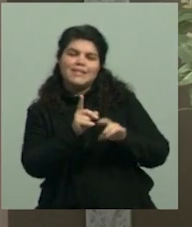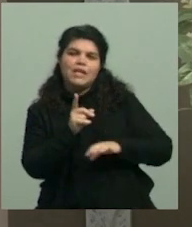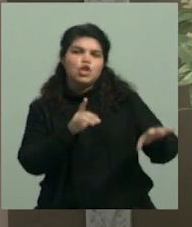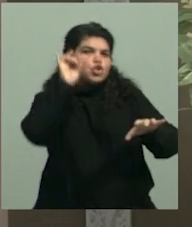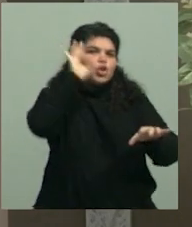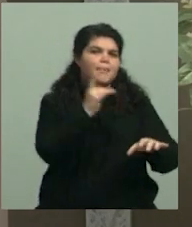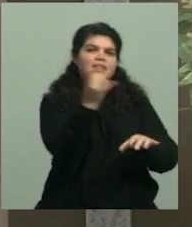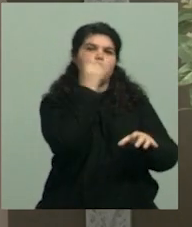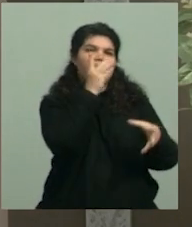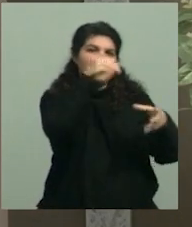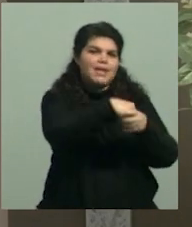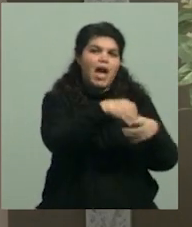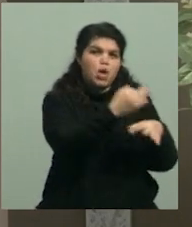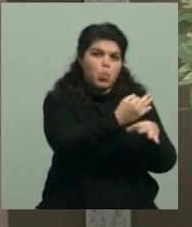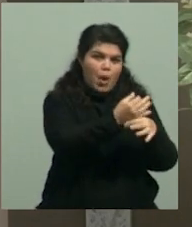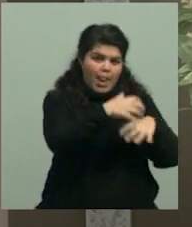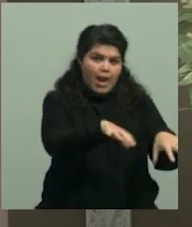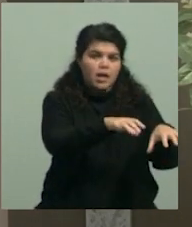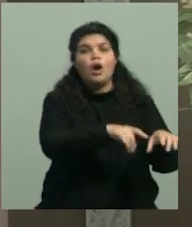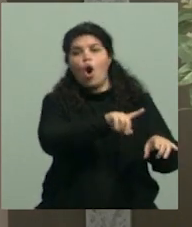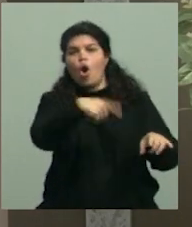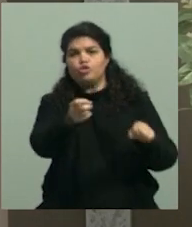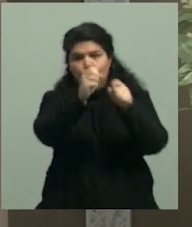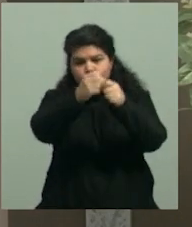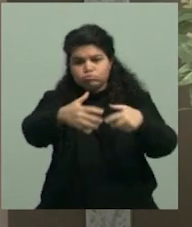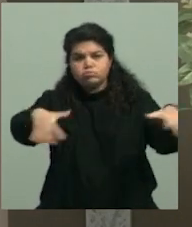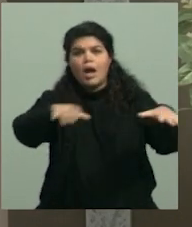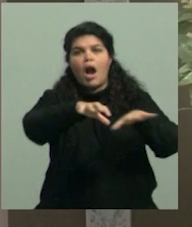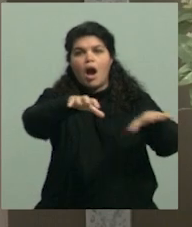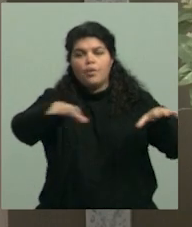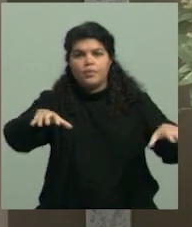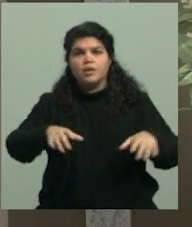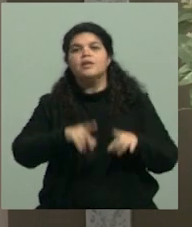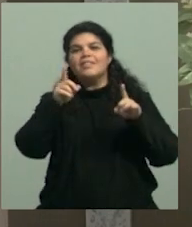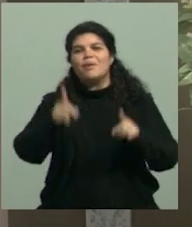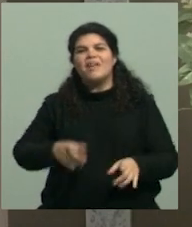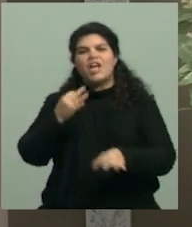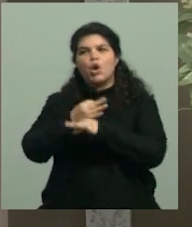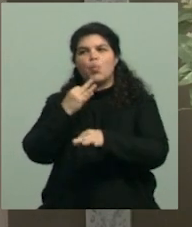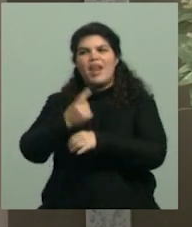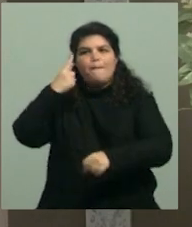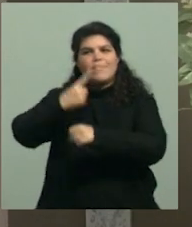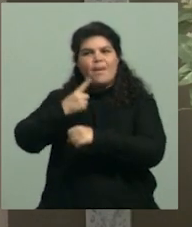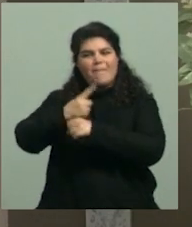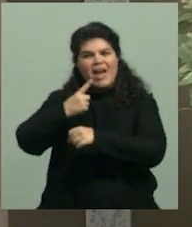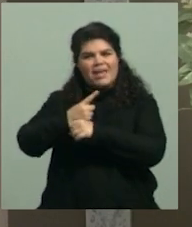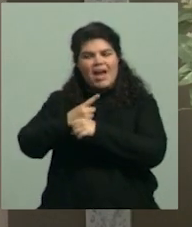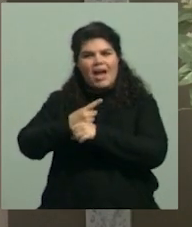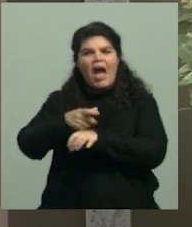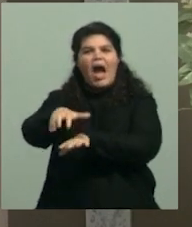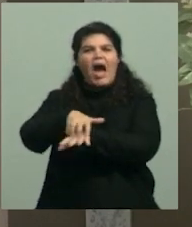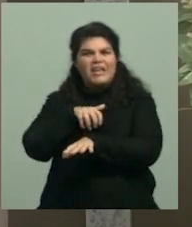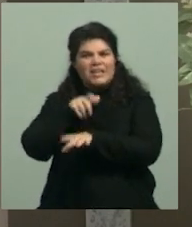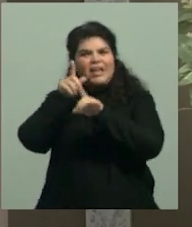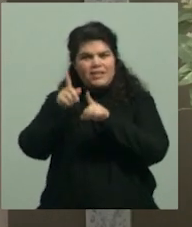hay otras en las cuales se ha ampliado el grado y hay otros en las cuales ha participado el Carmen Vera Arenas, nuestro colegio, nuestra escuela primaria